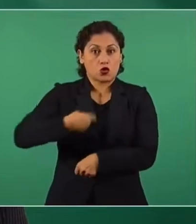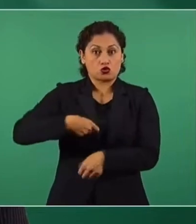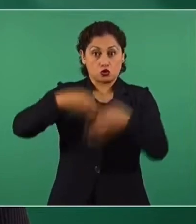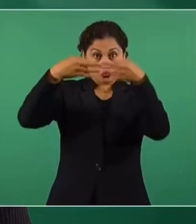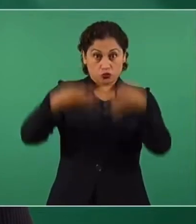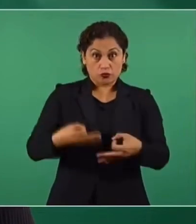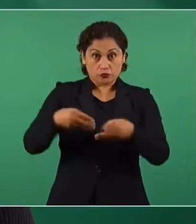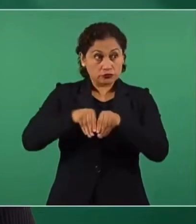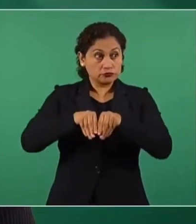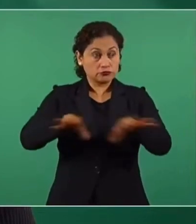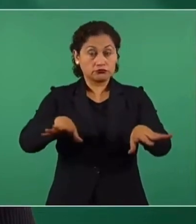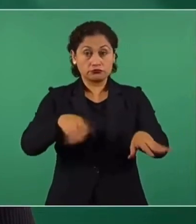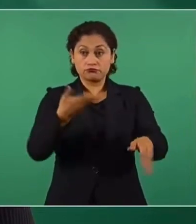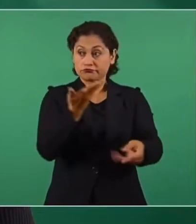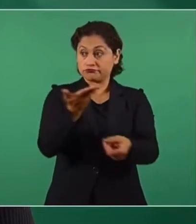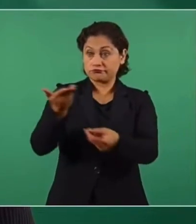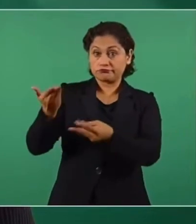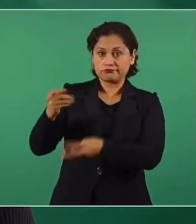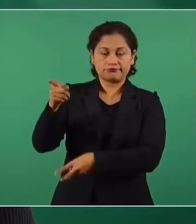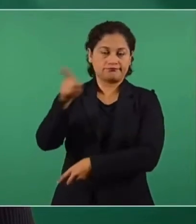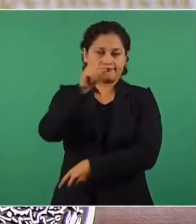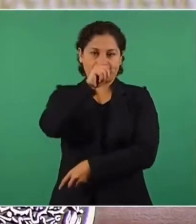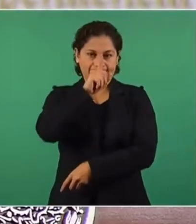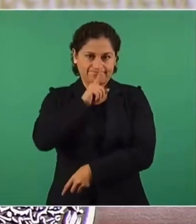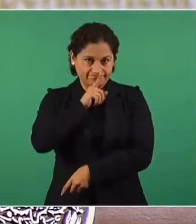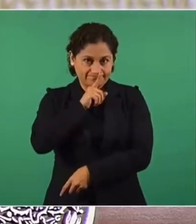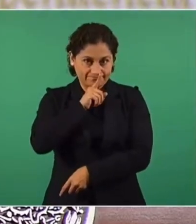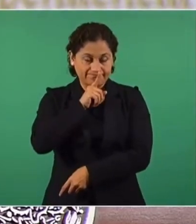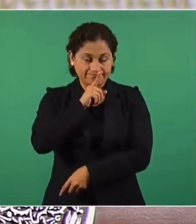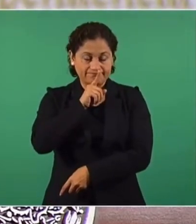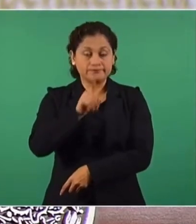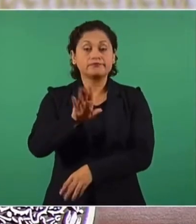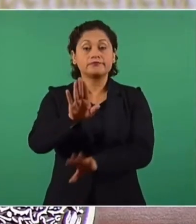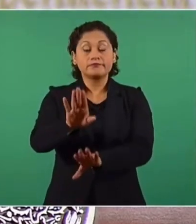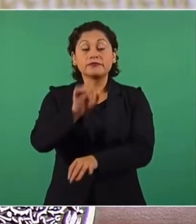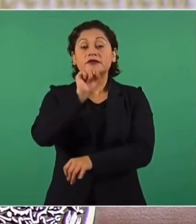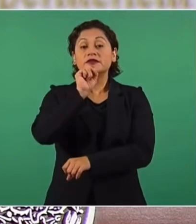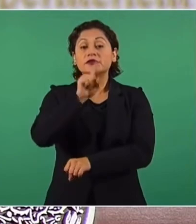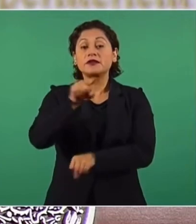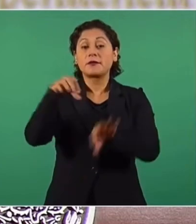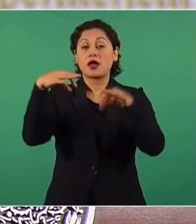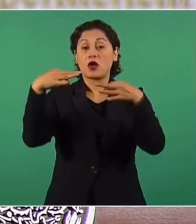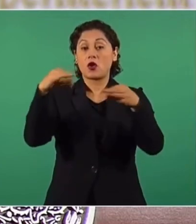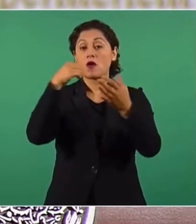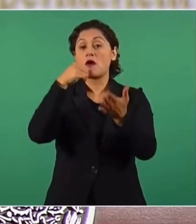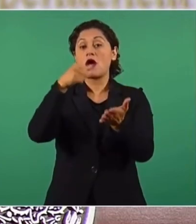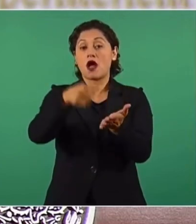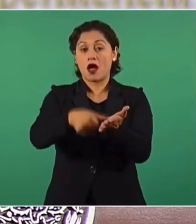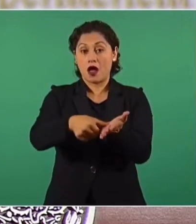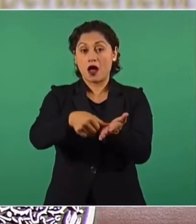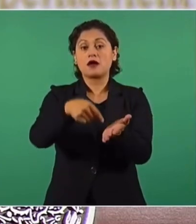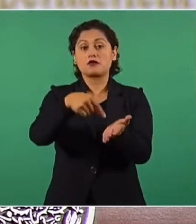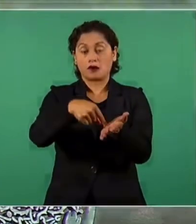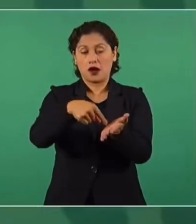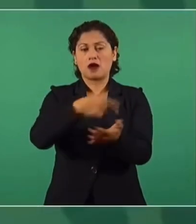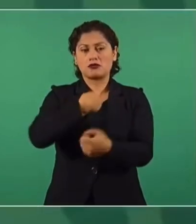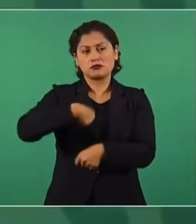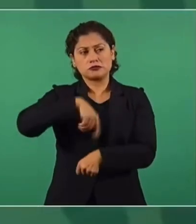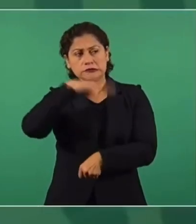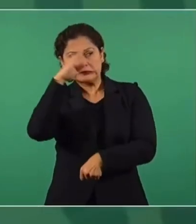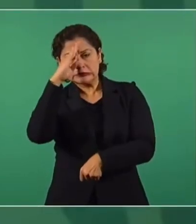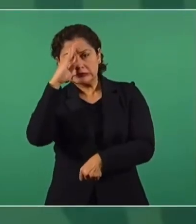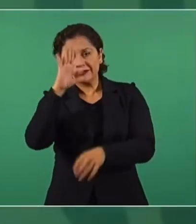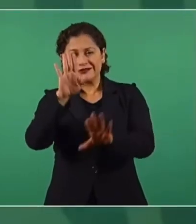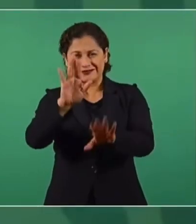oficial. Y, segundo, es un documento, insisto, que sí lo tomamos como una situación de… Si ustedes recuerdan, el año